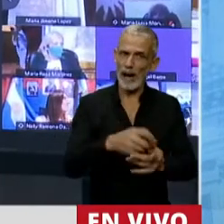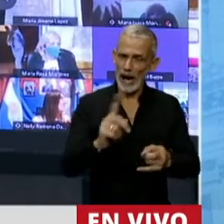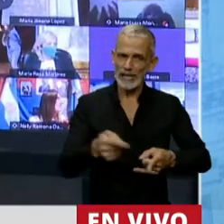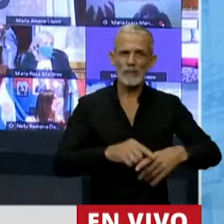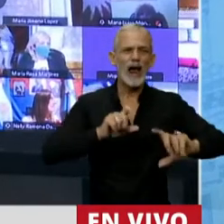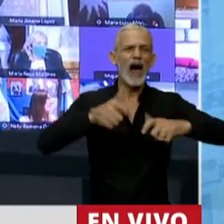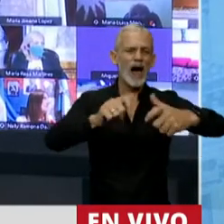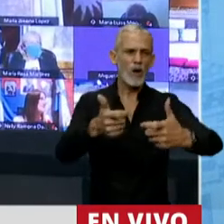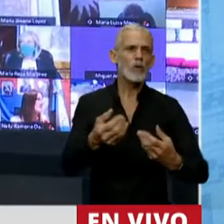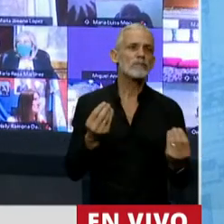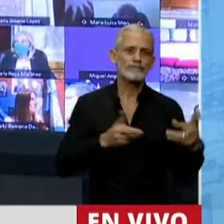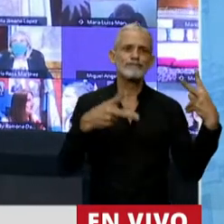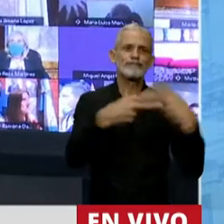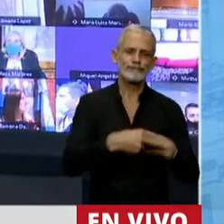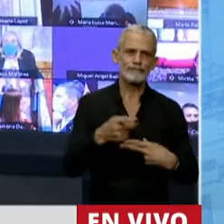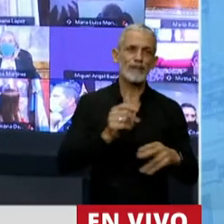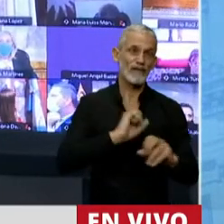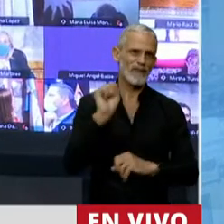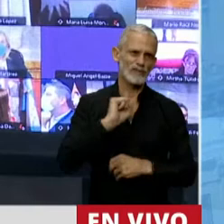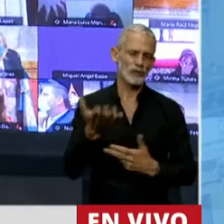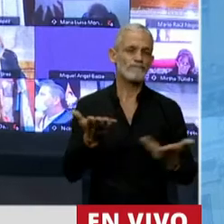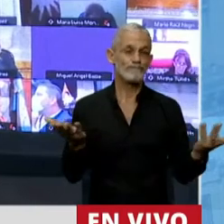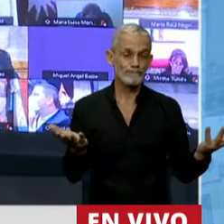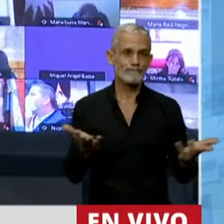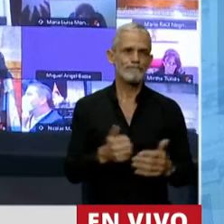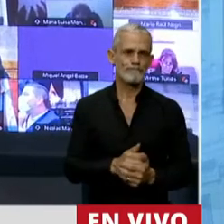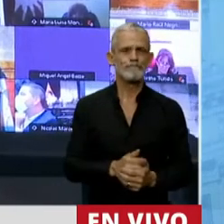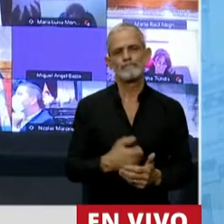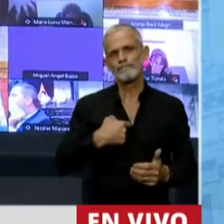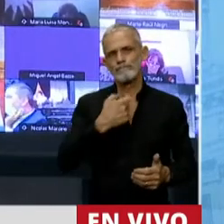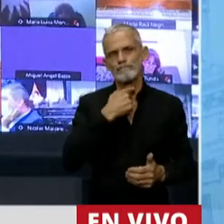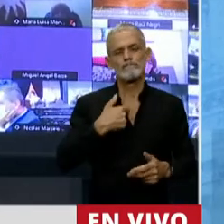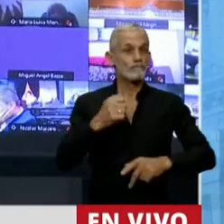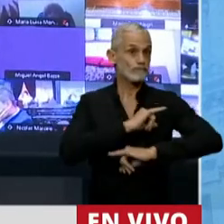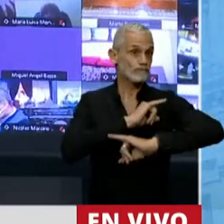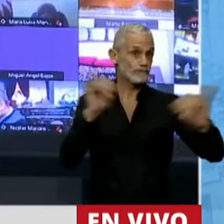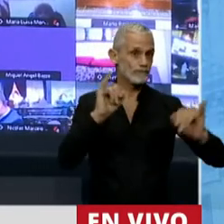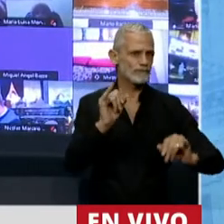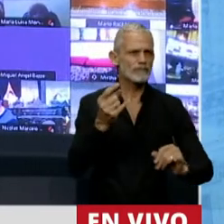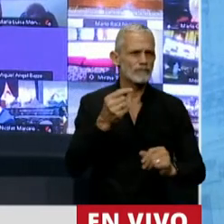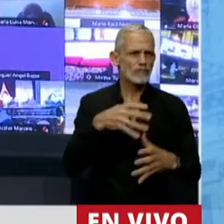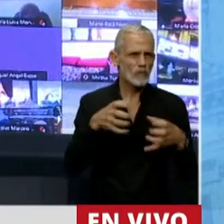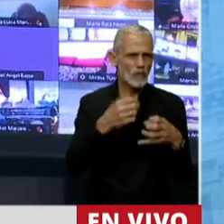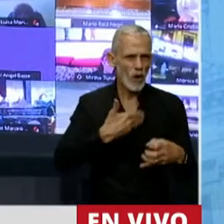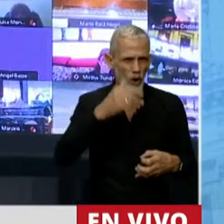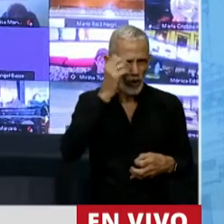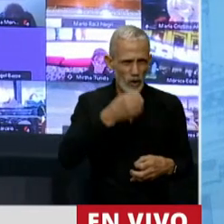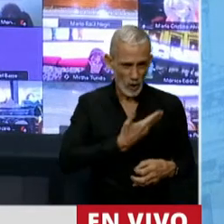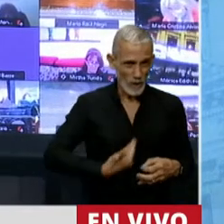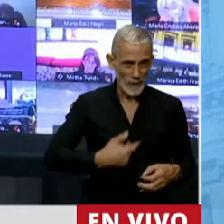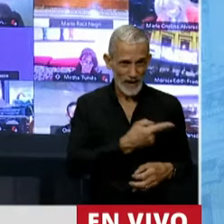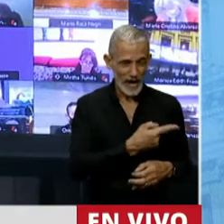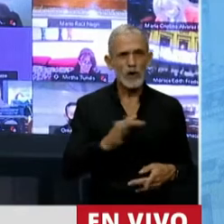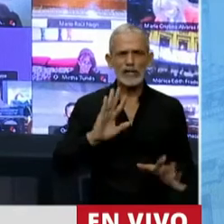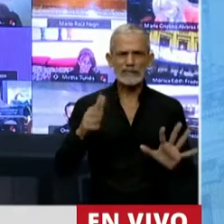ajuste a través de la inflación. Y yo quiero decirle al oficialismo que me parece que estamos